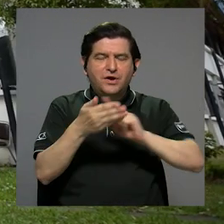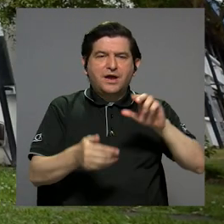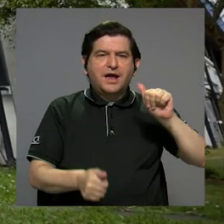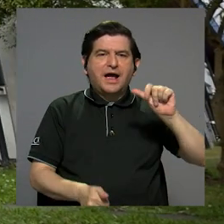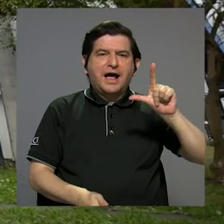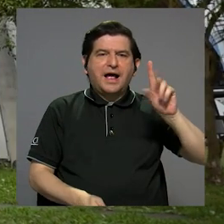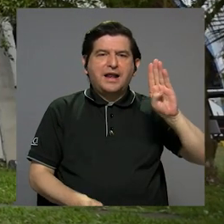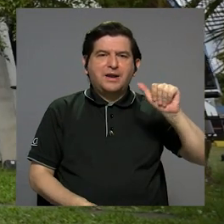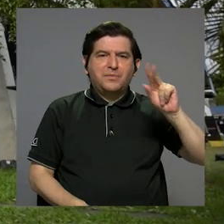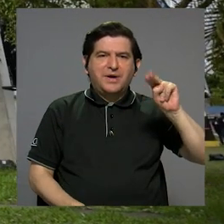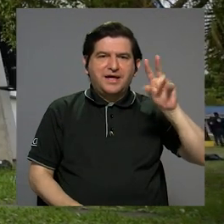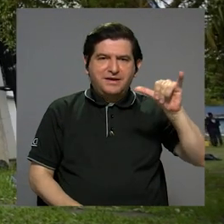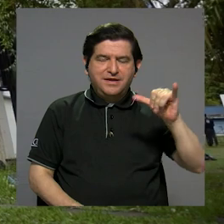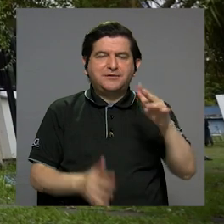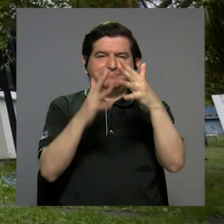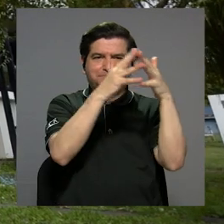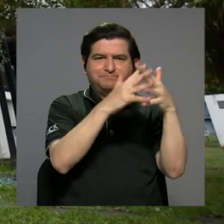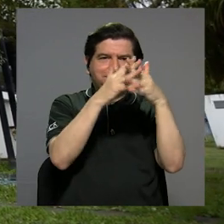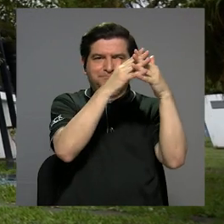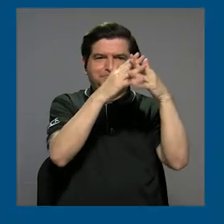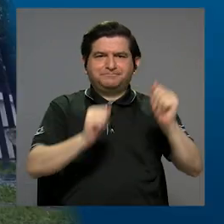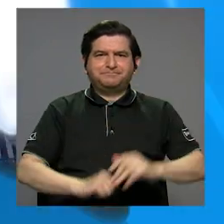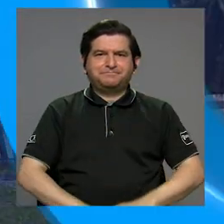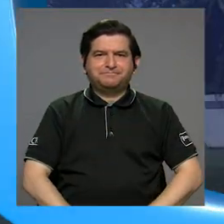Universidad de Albany en Estados Unidos.